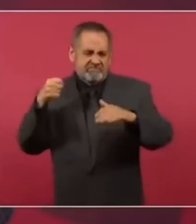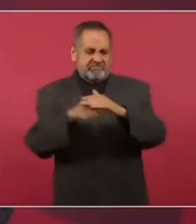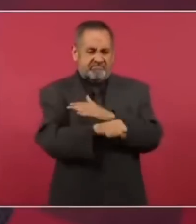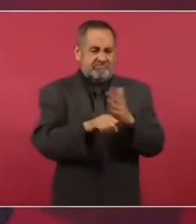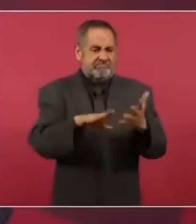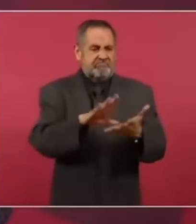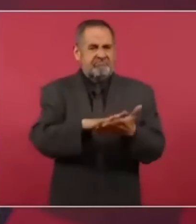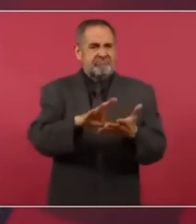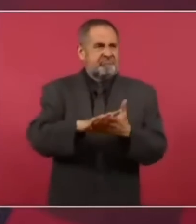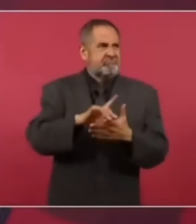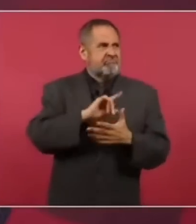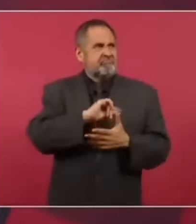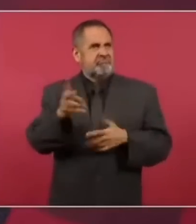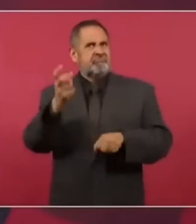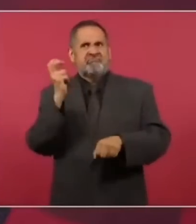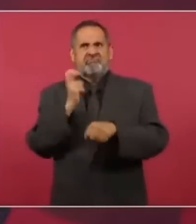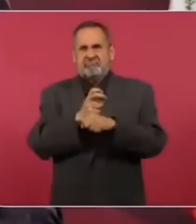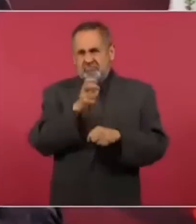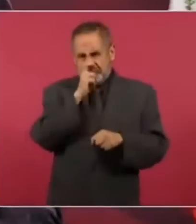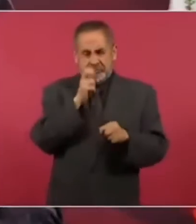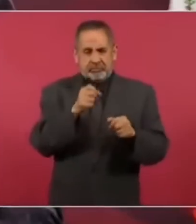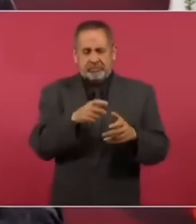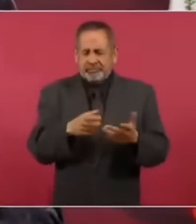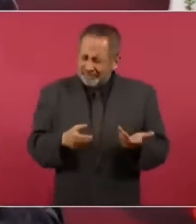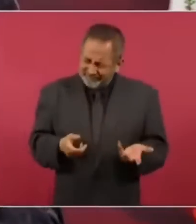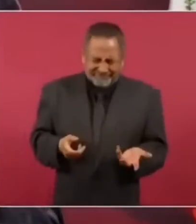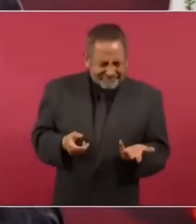alta seguridad y así a muchos otros.